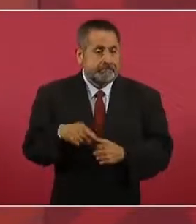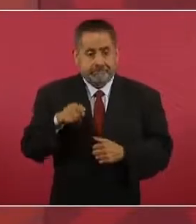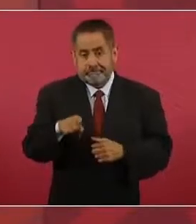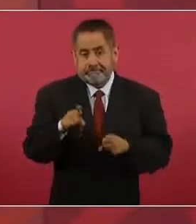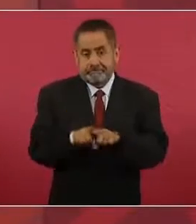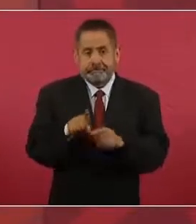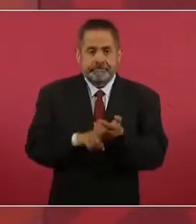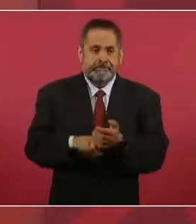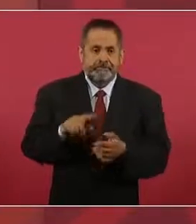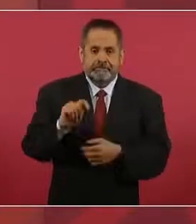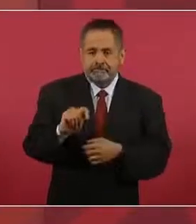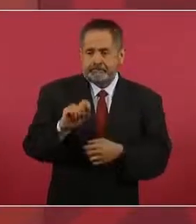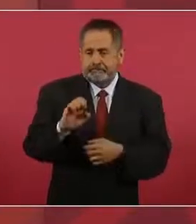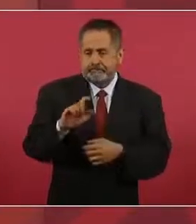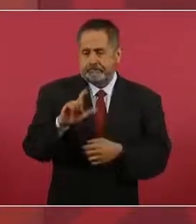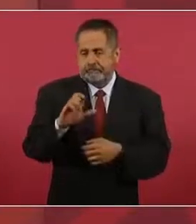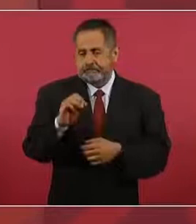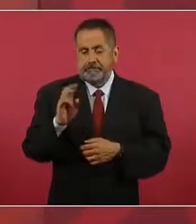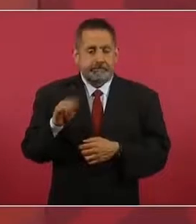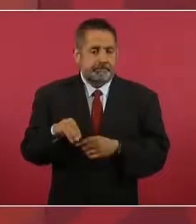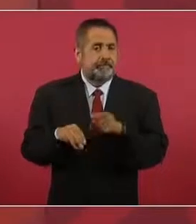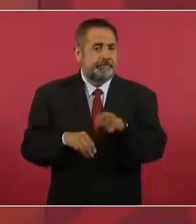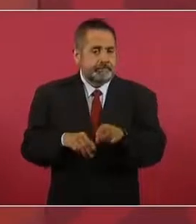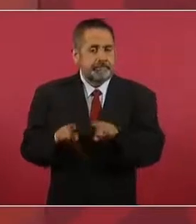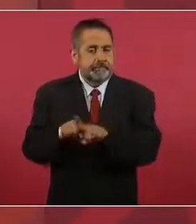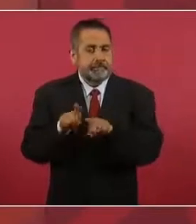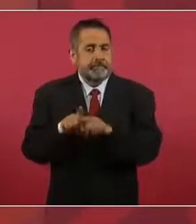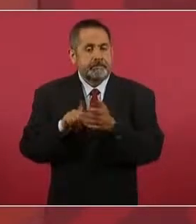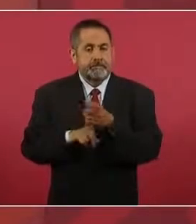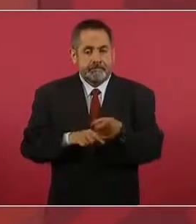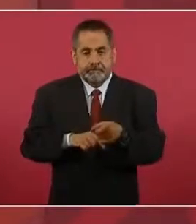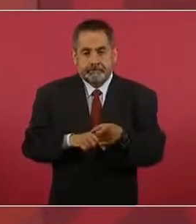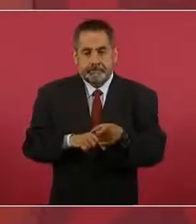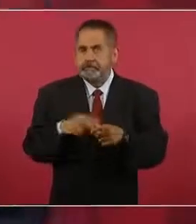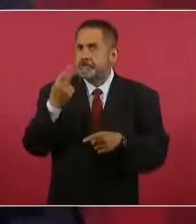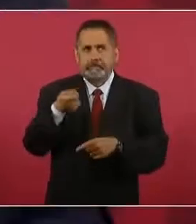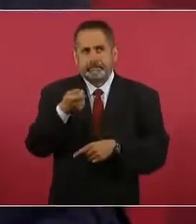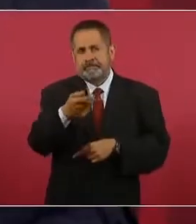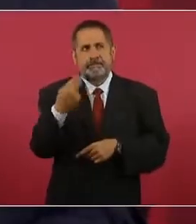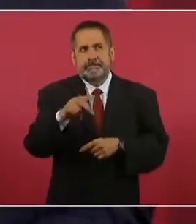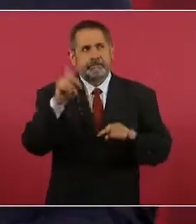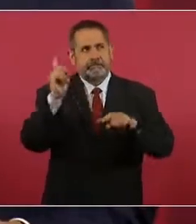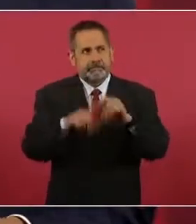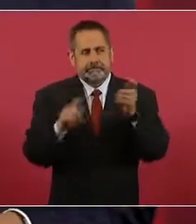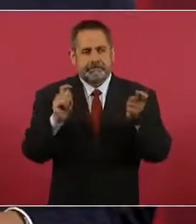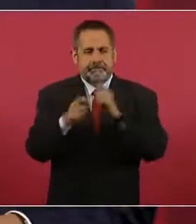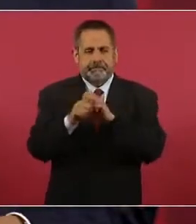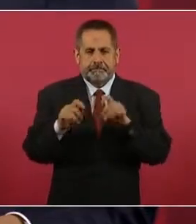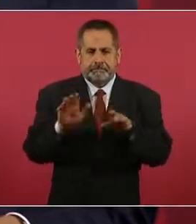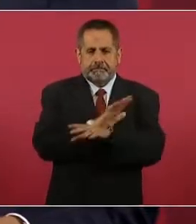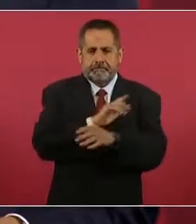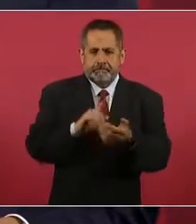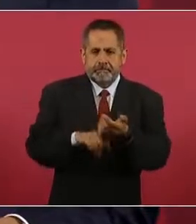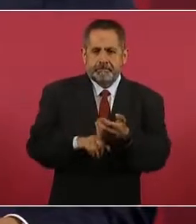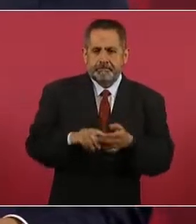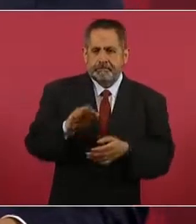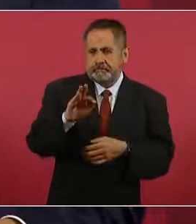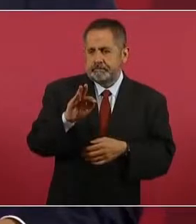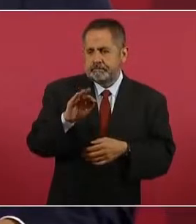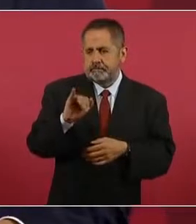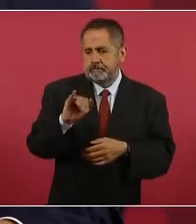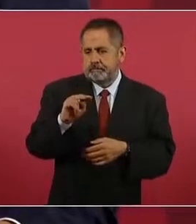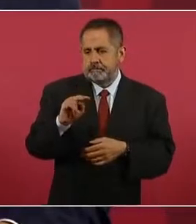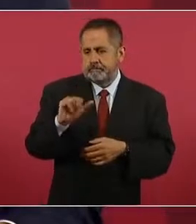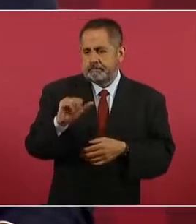va también, que ya no se va a llamar así, va a ser financiera para el bienestar,